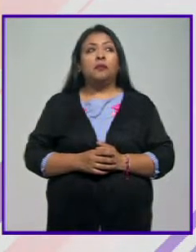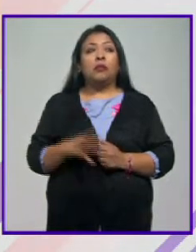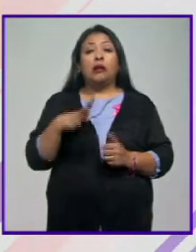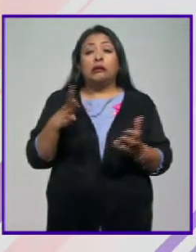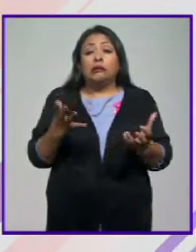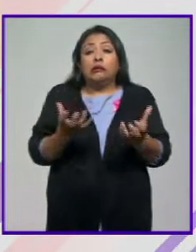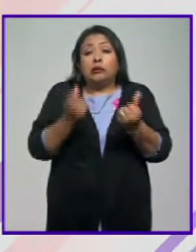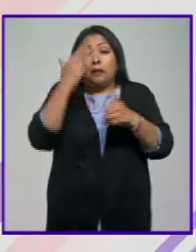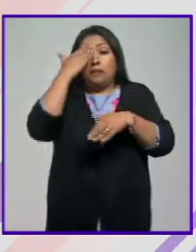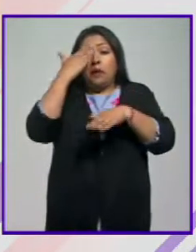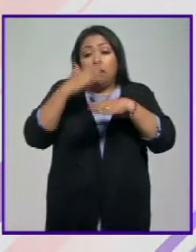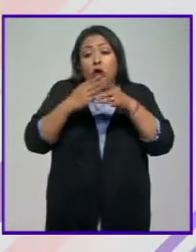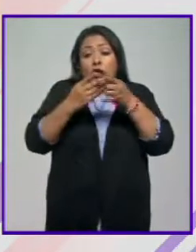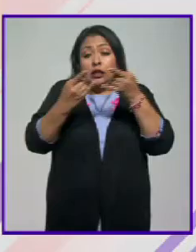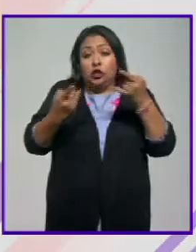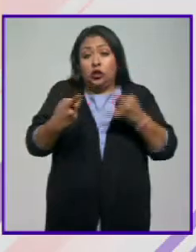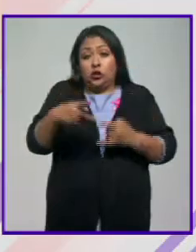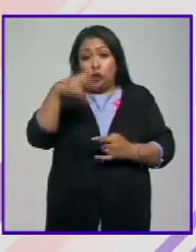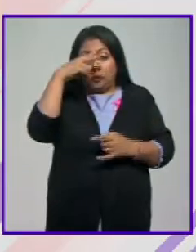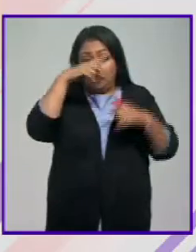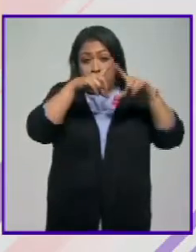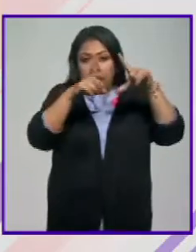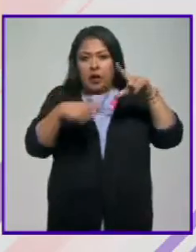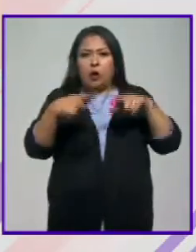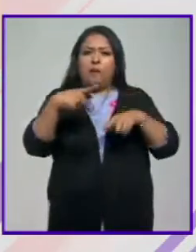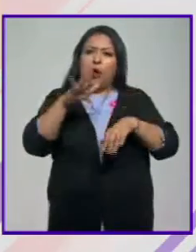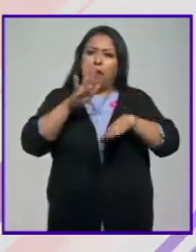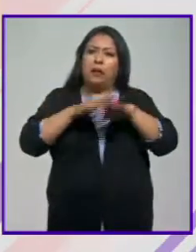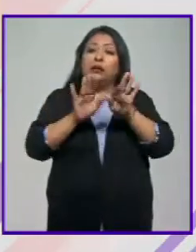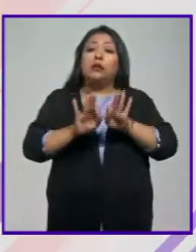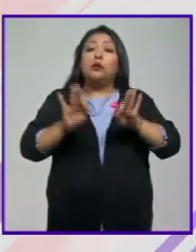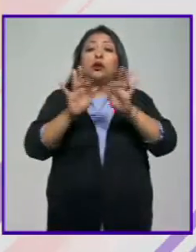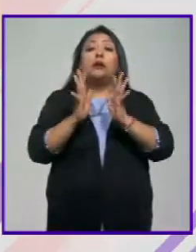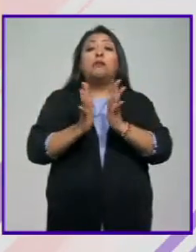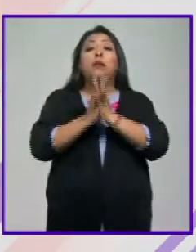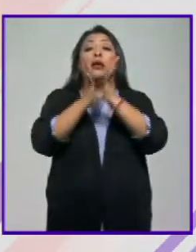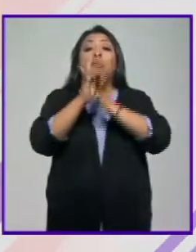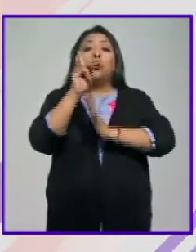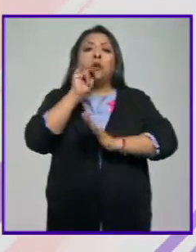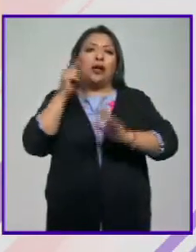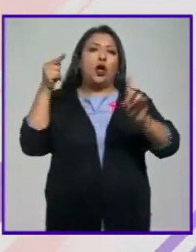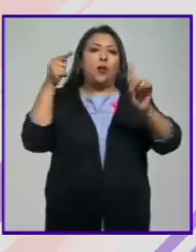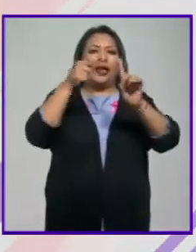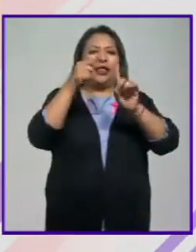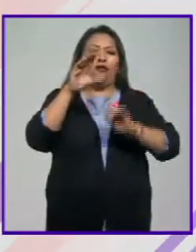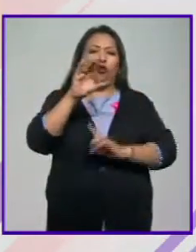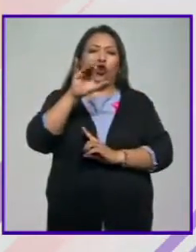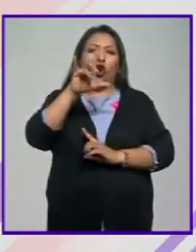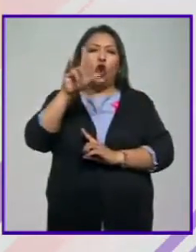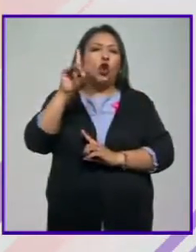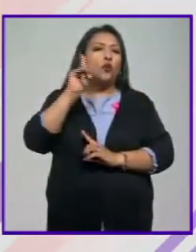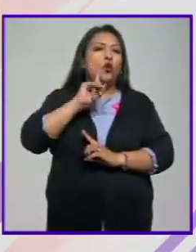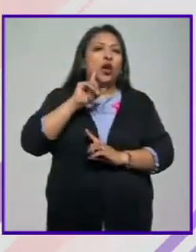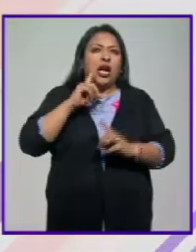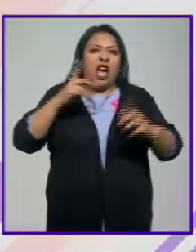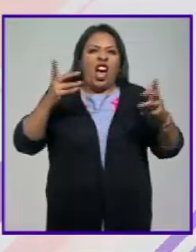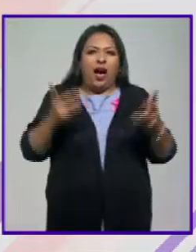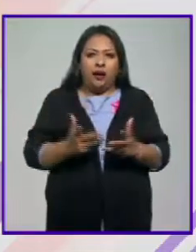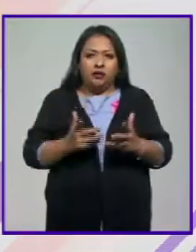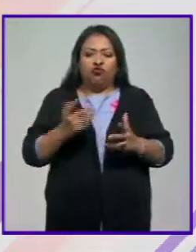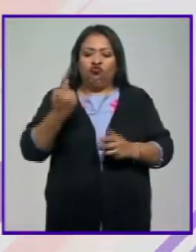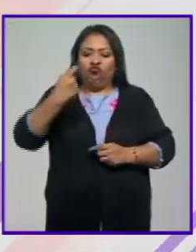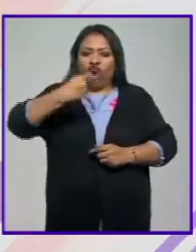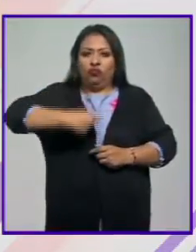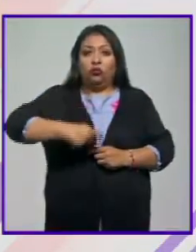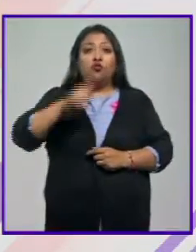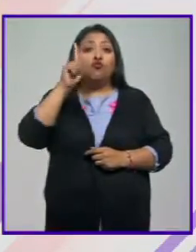Recuperar la memoria histórica del país, pero sobre todo la participación de la mujer, es el objetivo del coloquio Mujeres de Acción e Identidad,